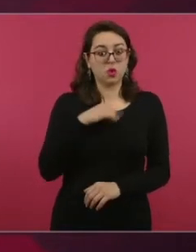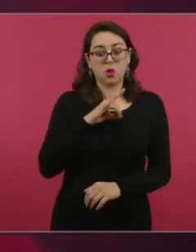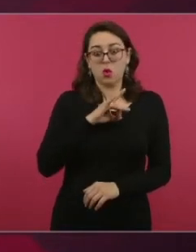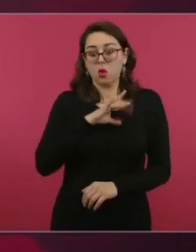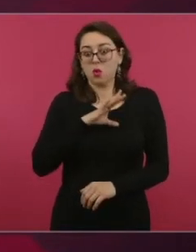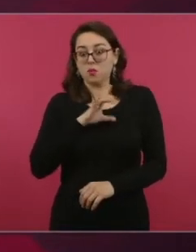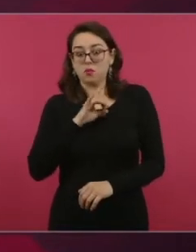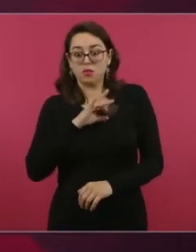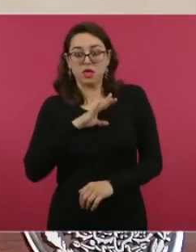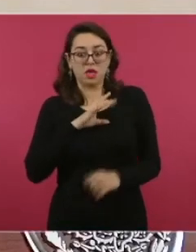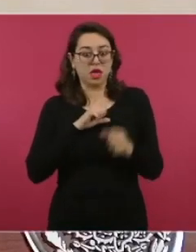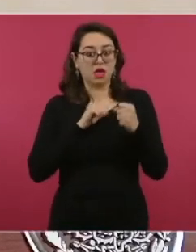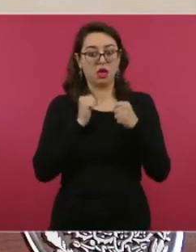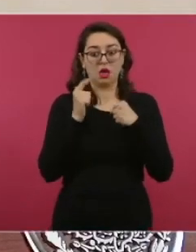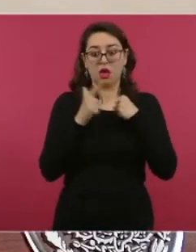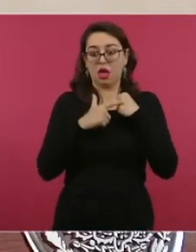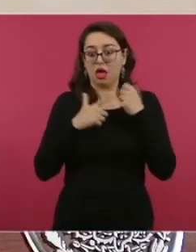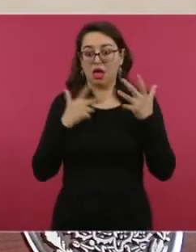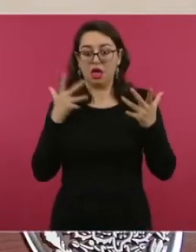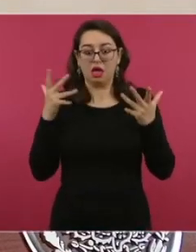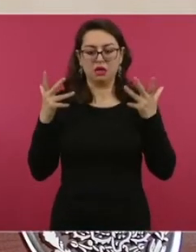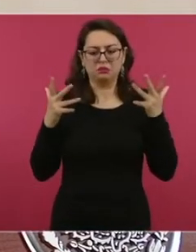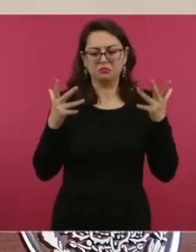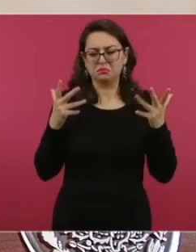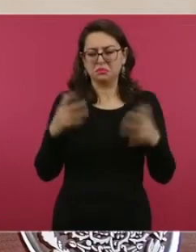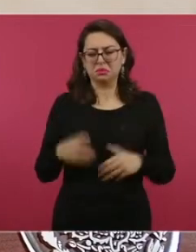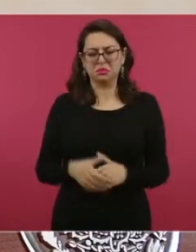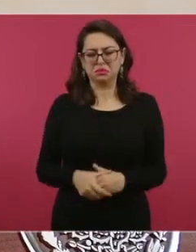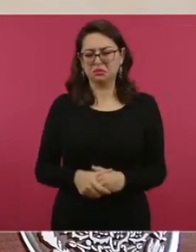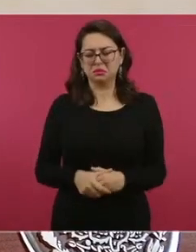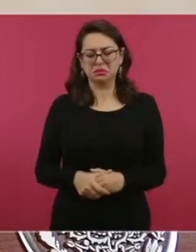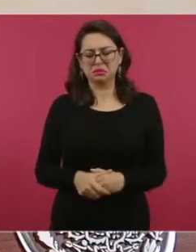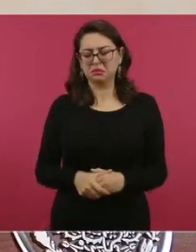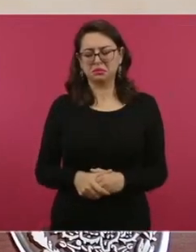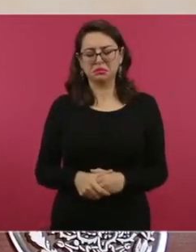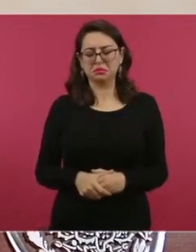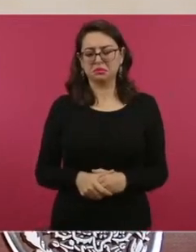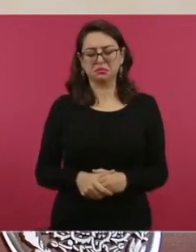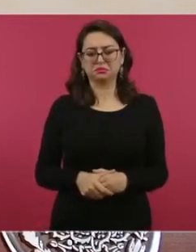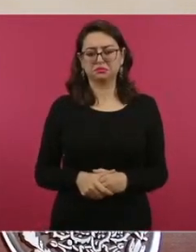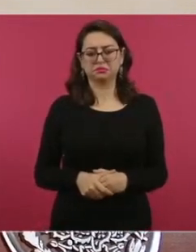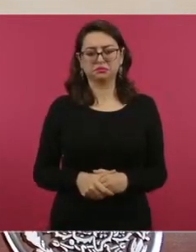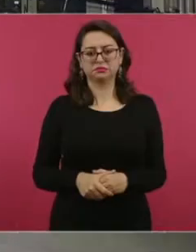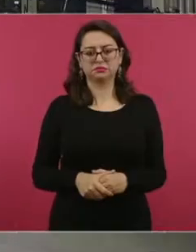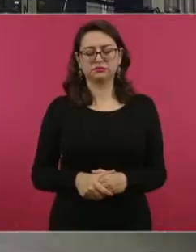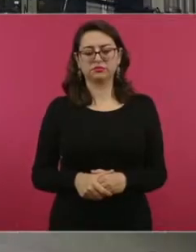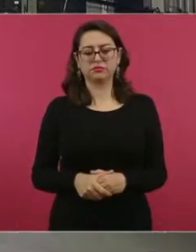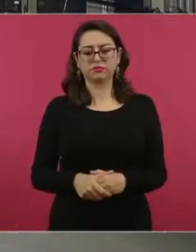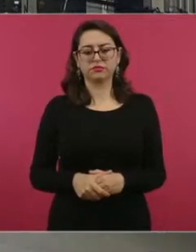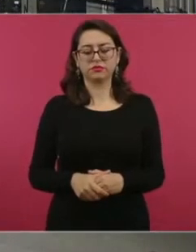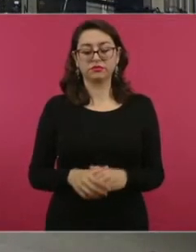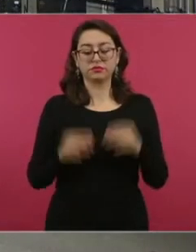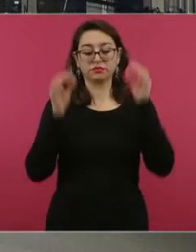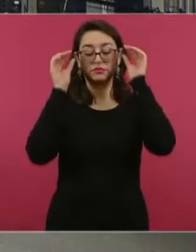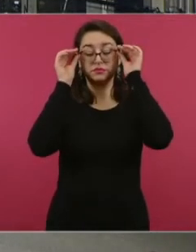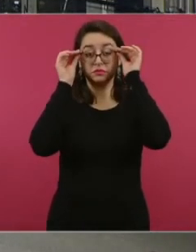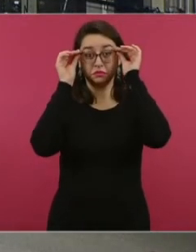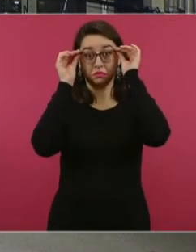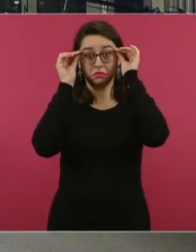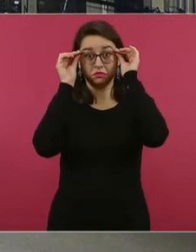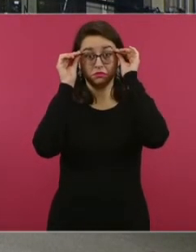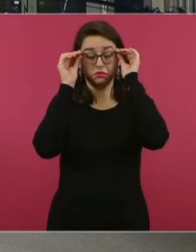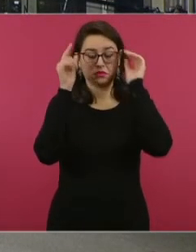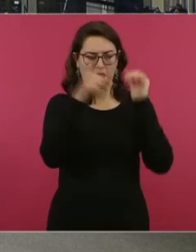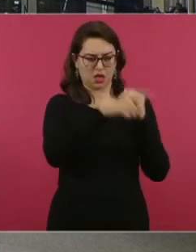porque los adversarios se portan bien,